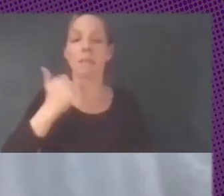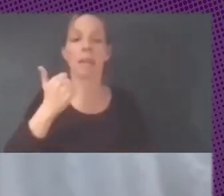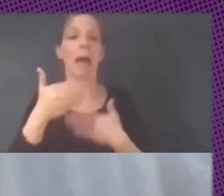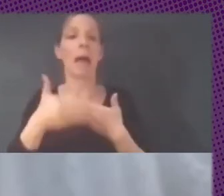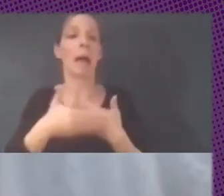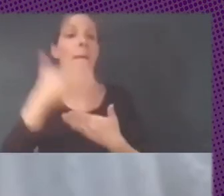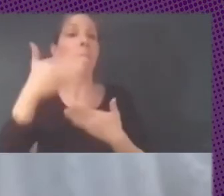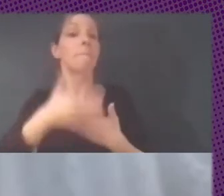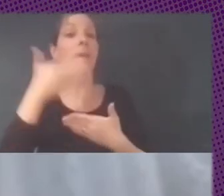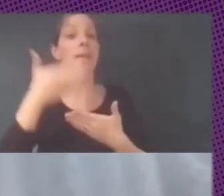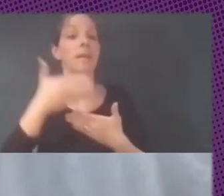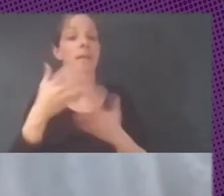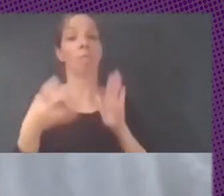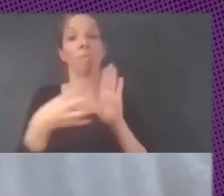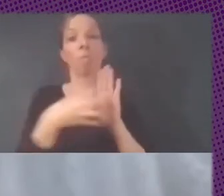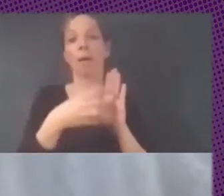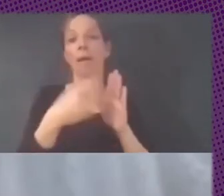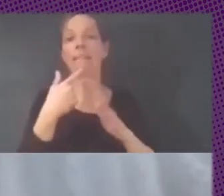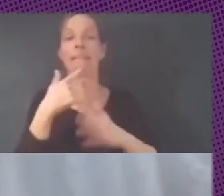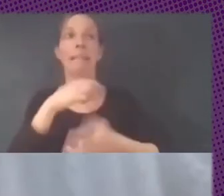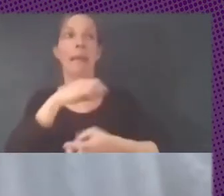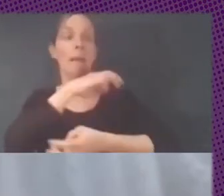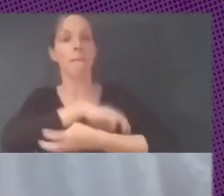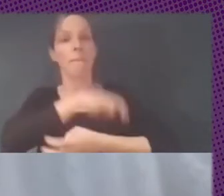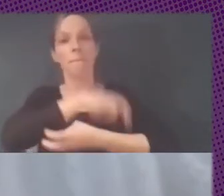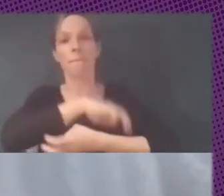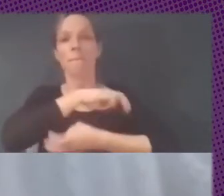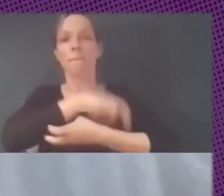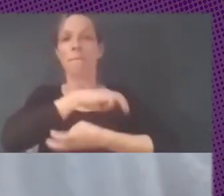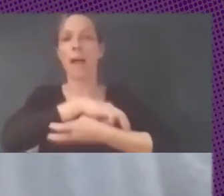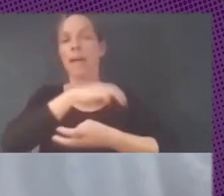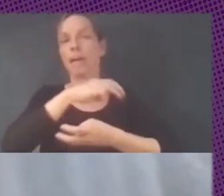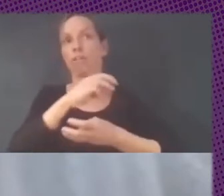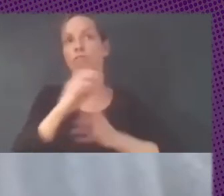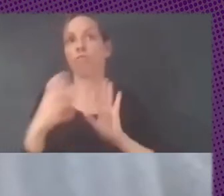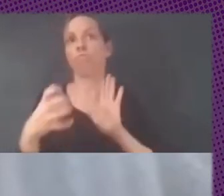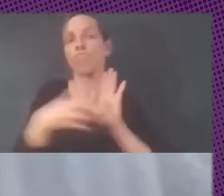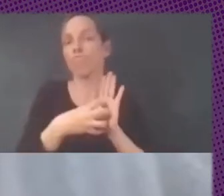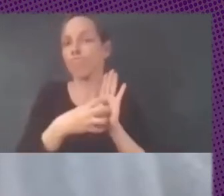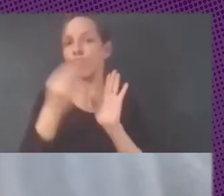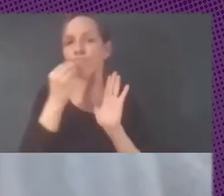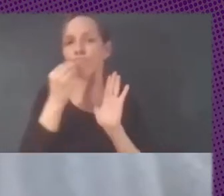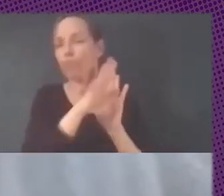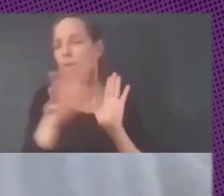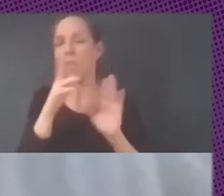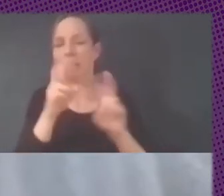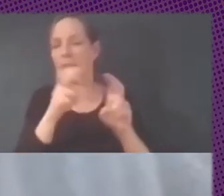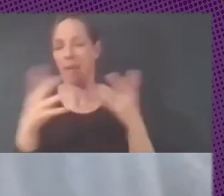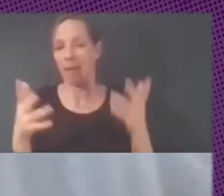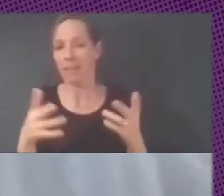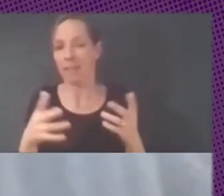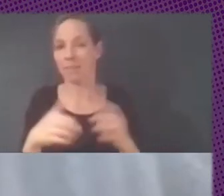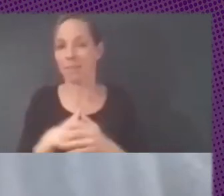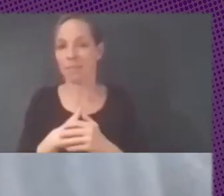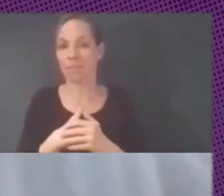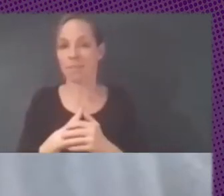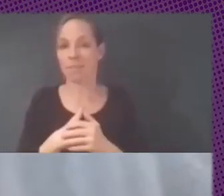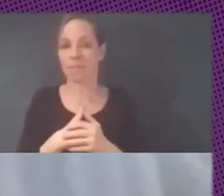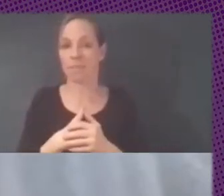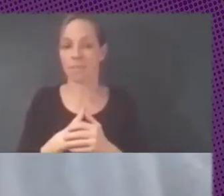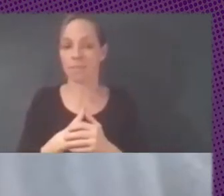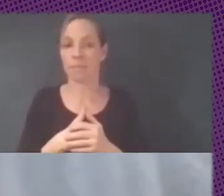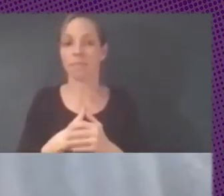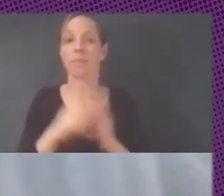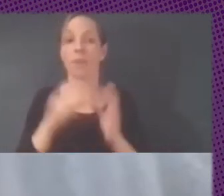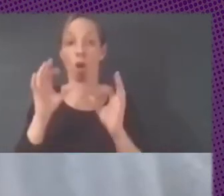Microsoft diciendo lo bueno que eran para la educación lo bueno que era para distintos temas el resto del año no aparecían y justo aparecían durante la